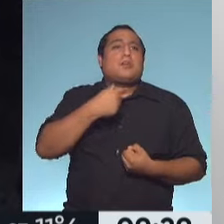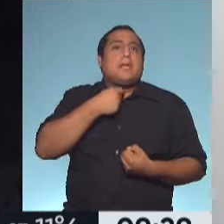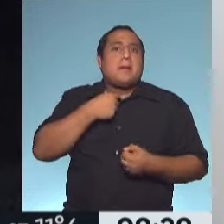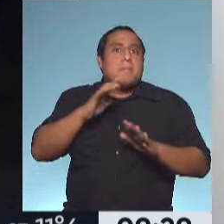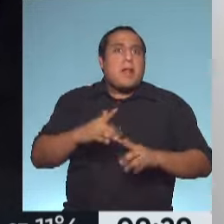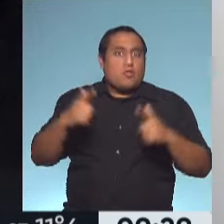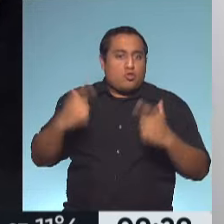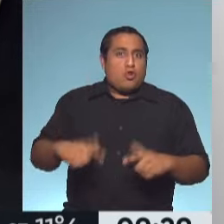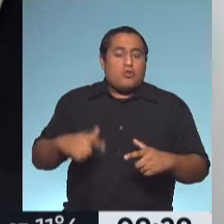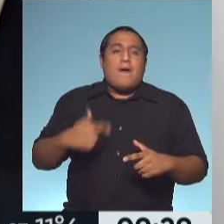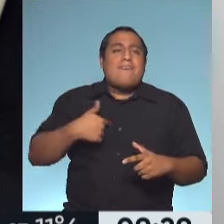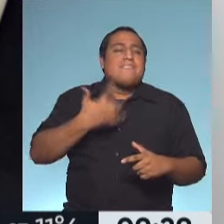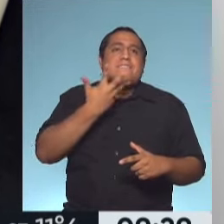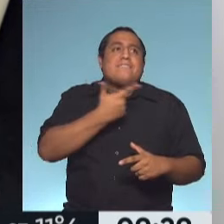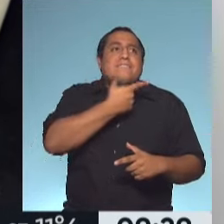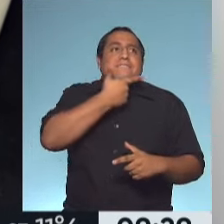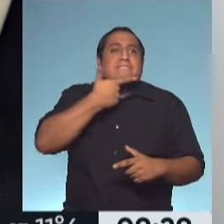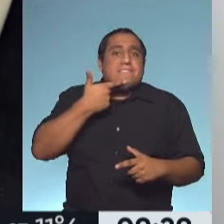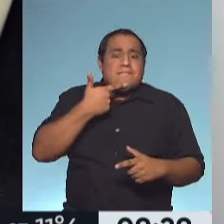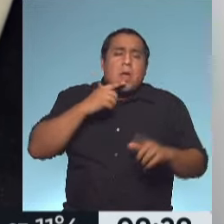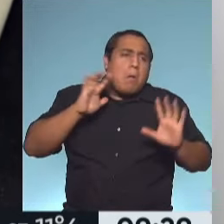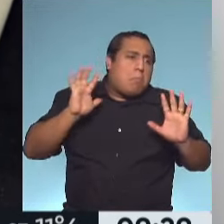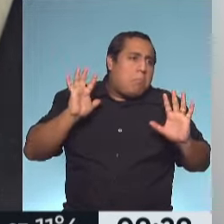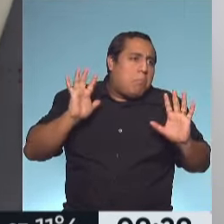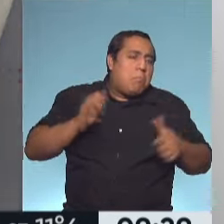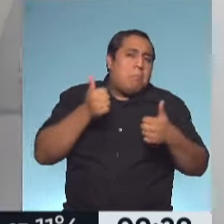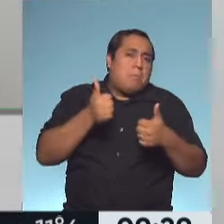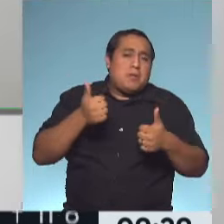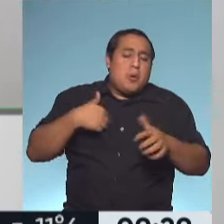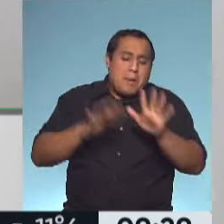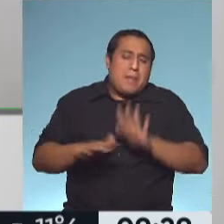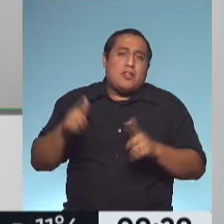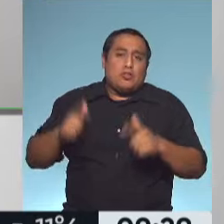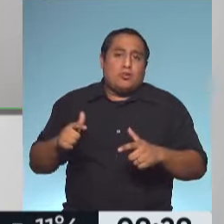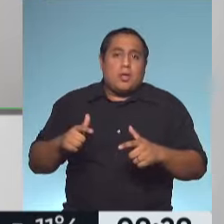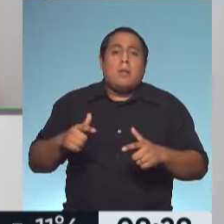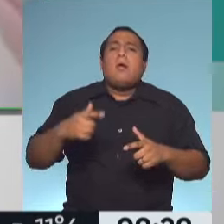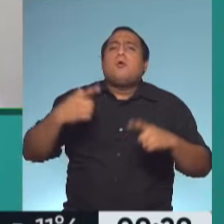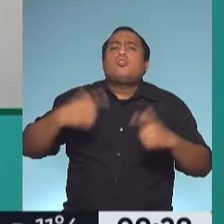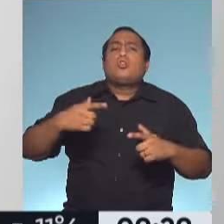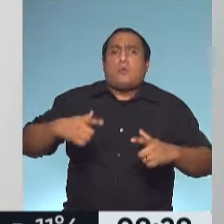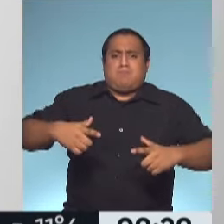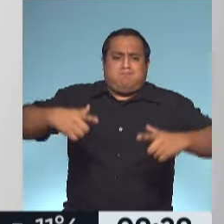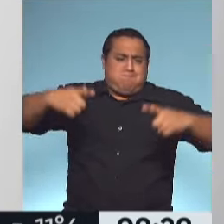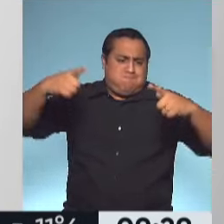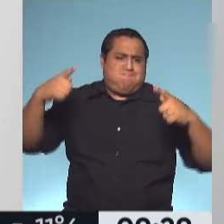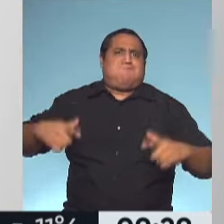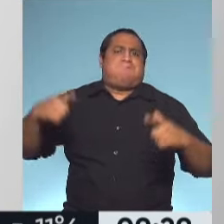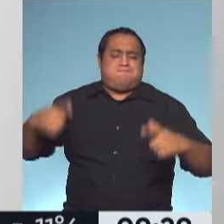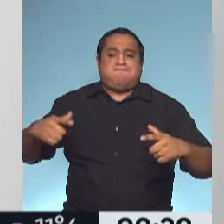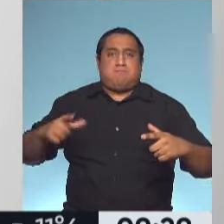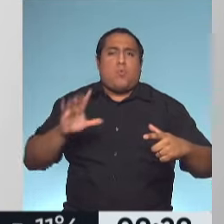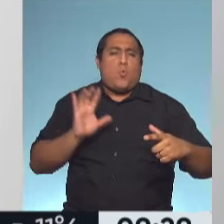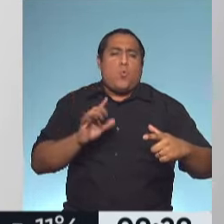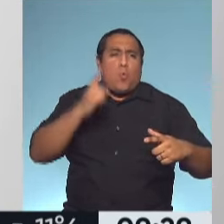ejemplo, porque soy golosa, la hago, la hago, pero no hago un tamaño extra large como para que me dure un